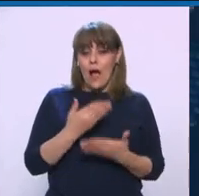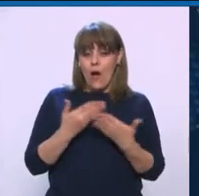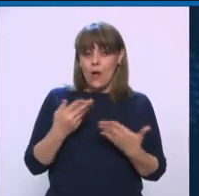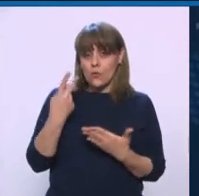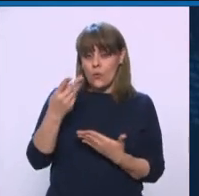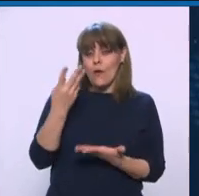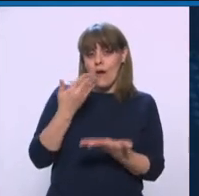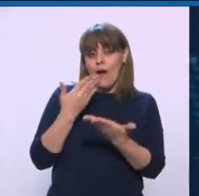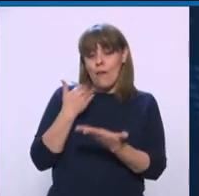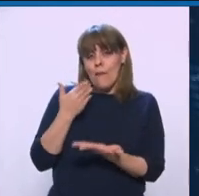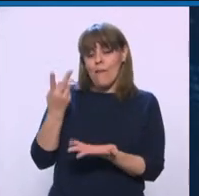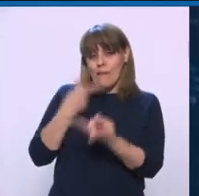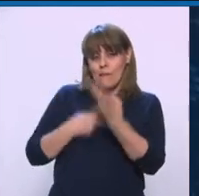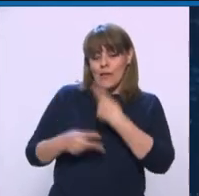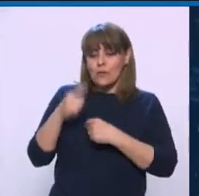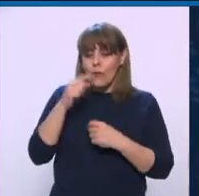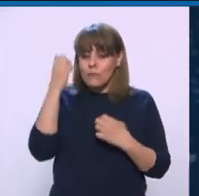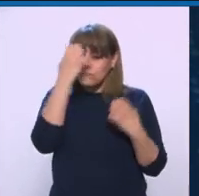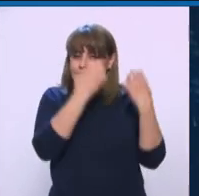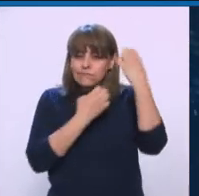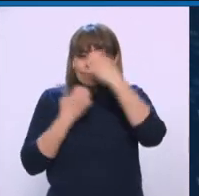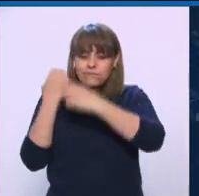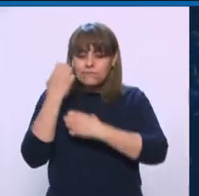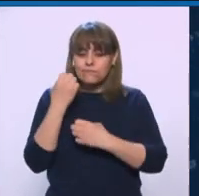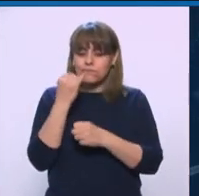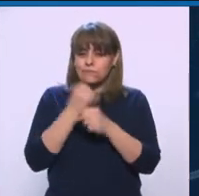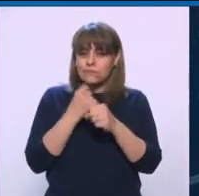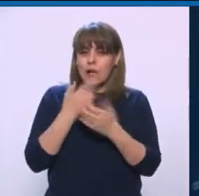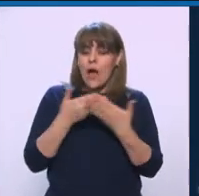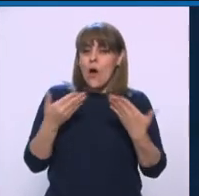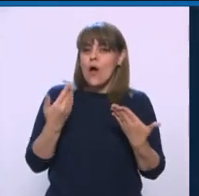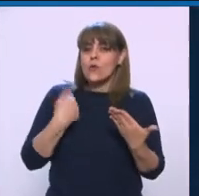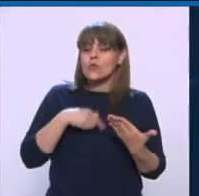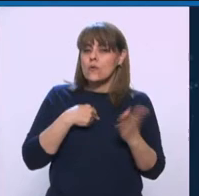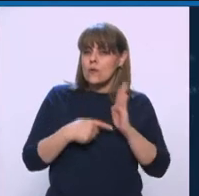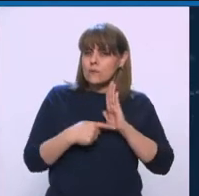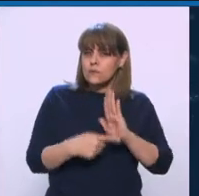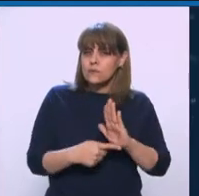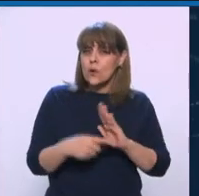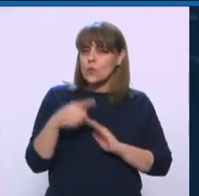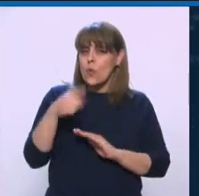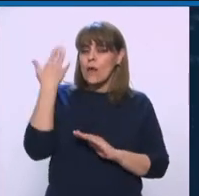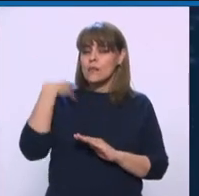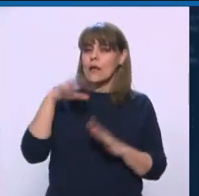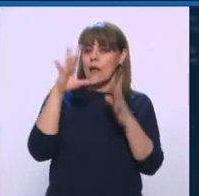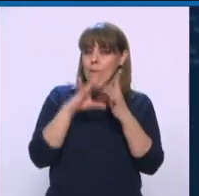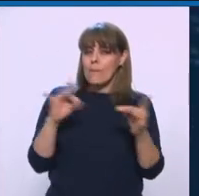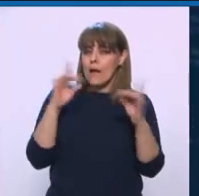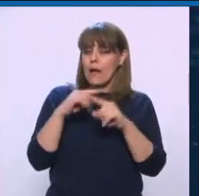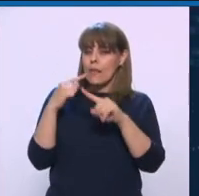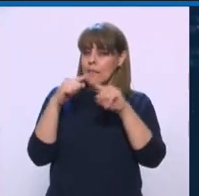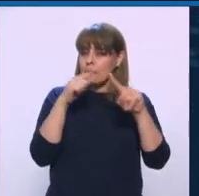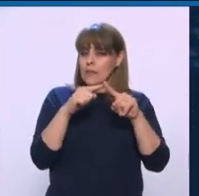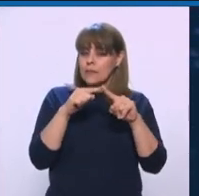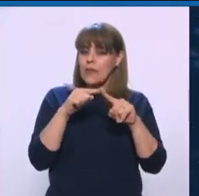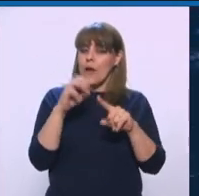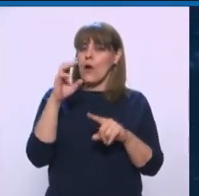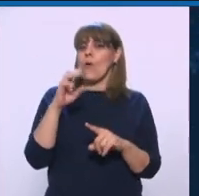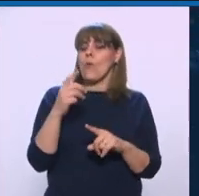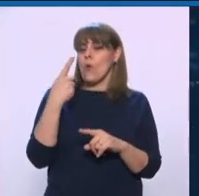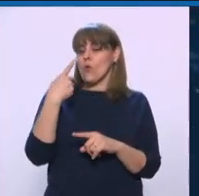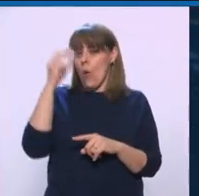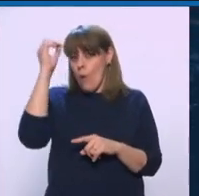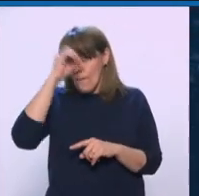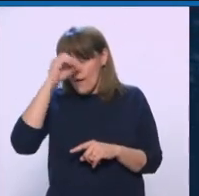profundo análisis, que es lo que vamos a hacer ahora, Víctor, porque nos comentabas que tenías varias observaciones con